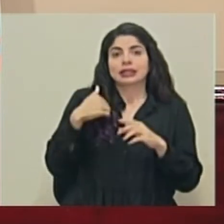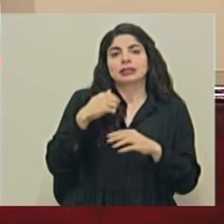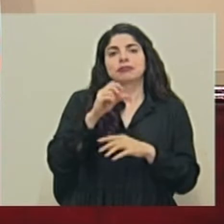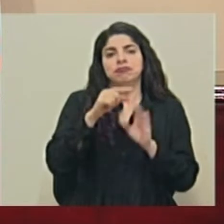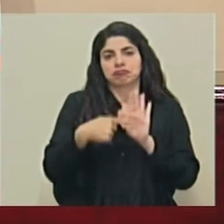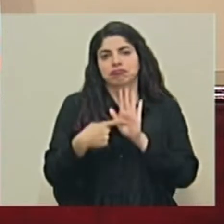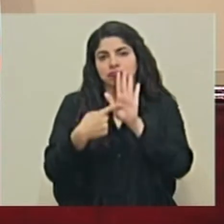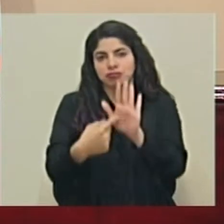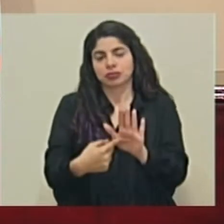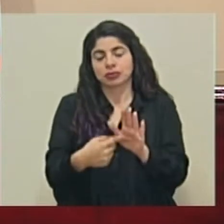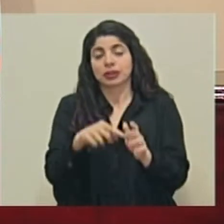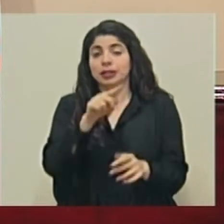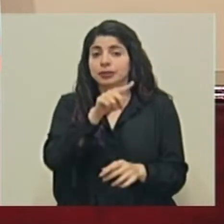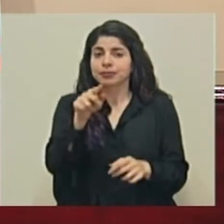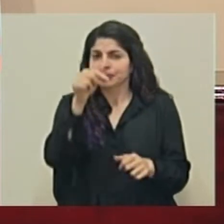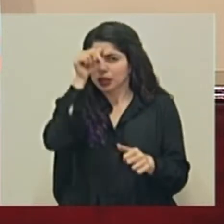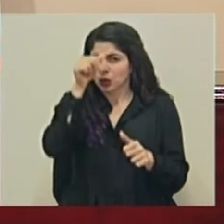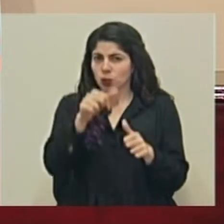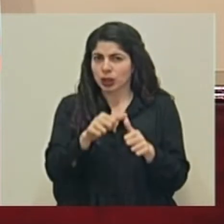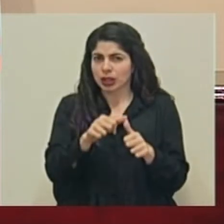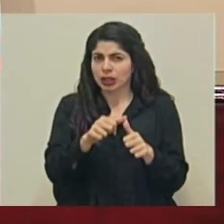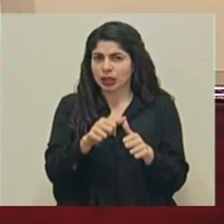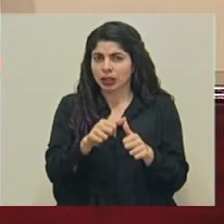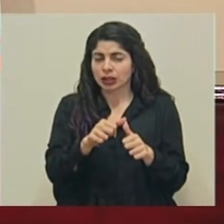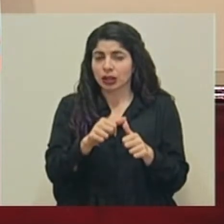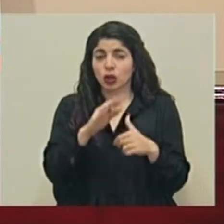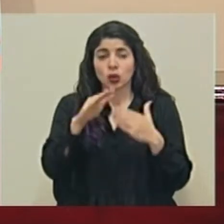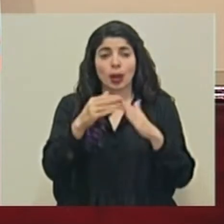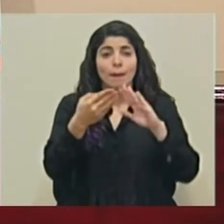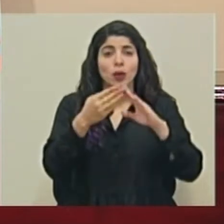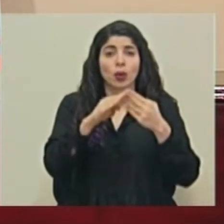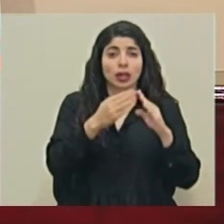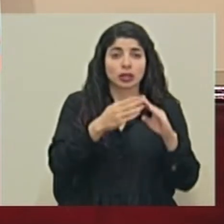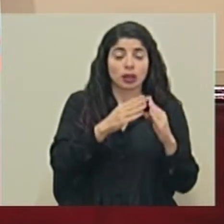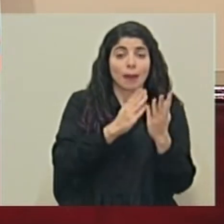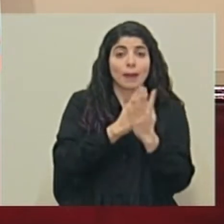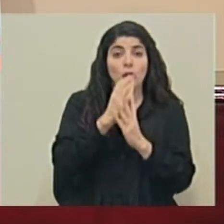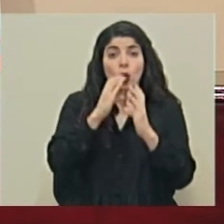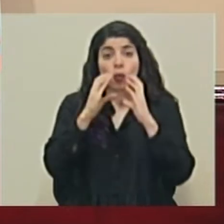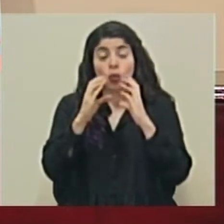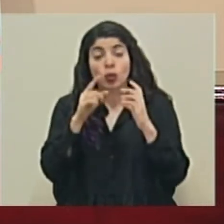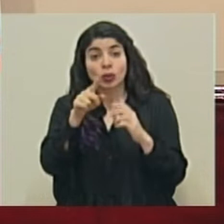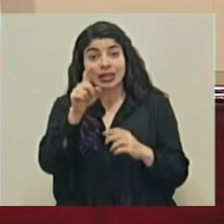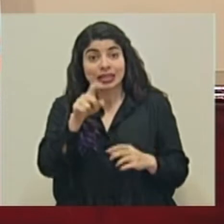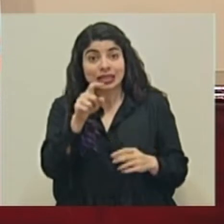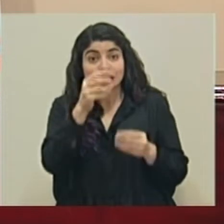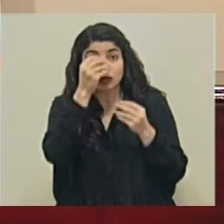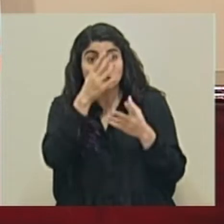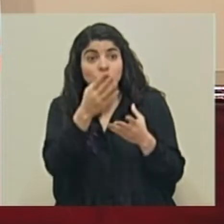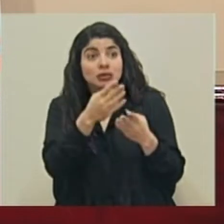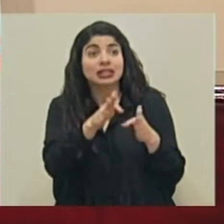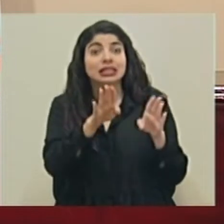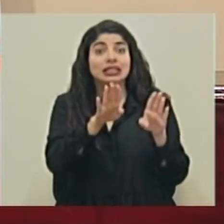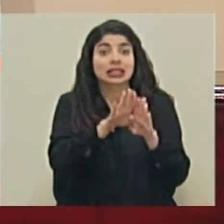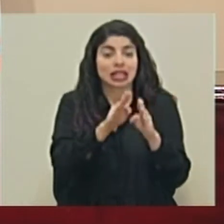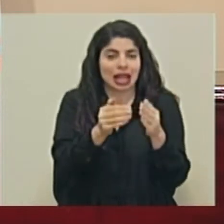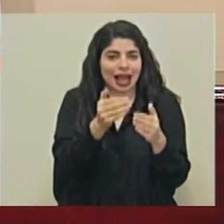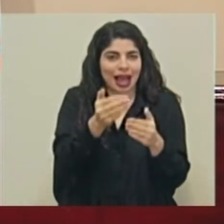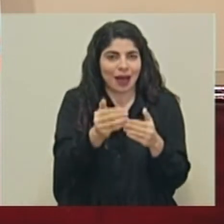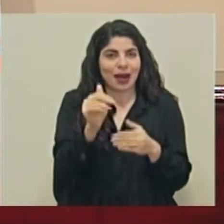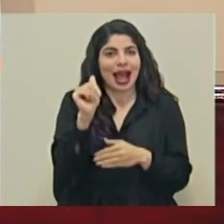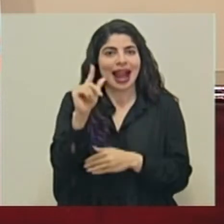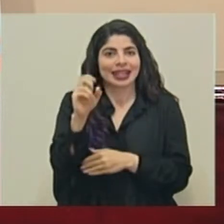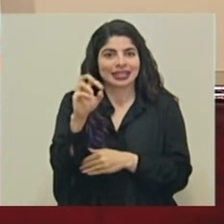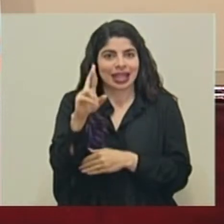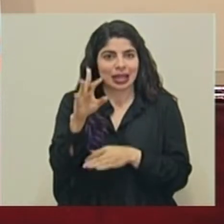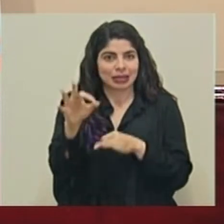recordarle que para la población, a los medios de comunicación que para consultar las medidas de cierre que ya anunciará don Alexander,